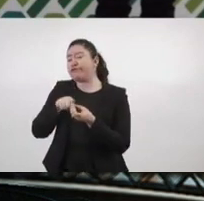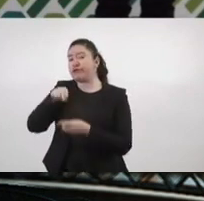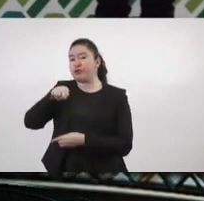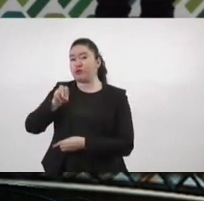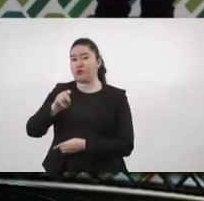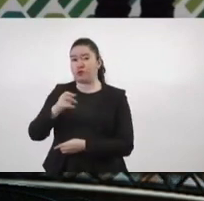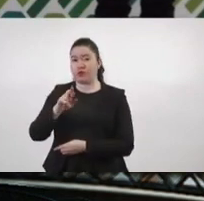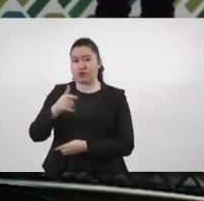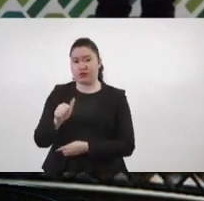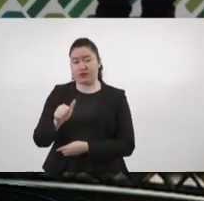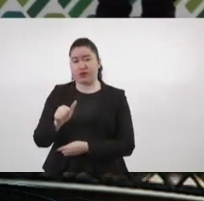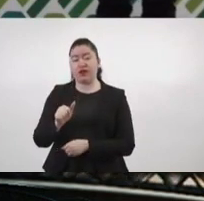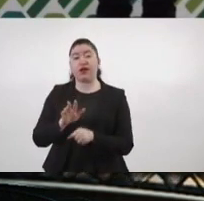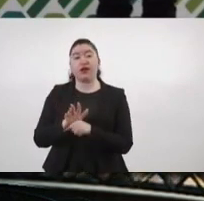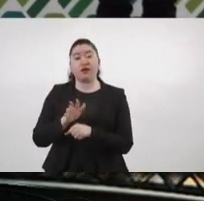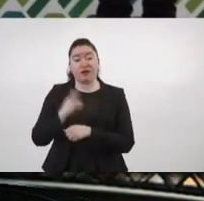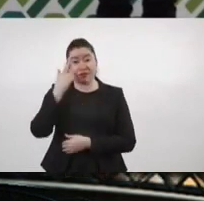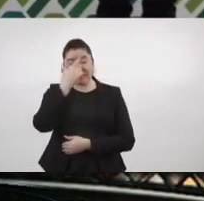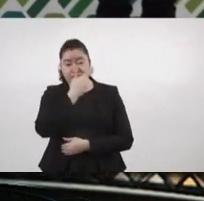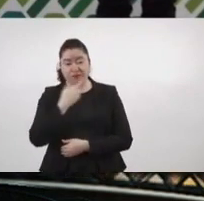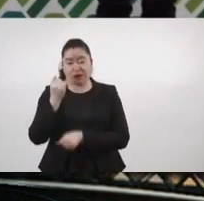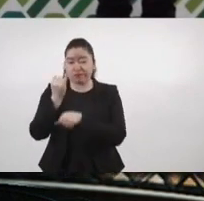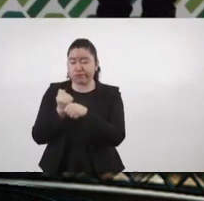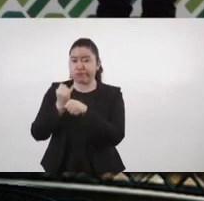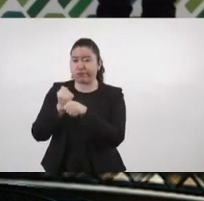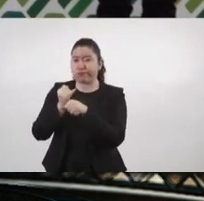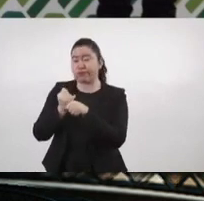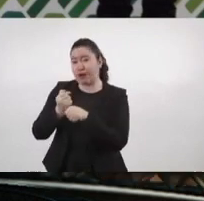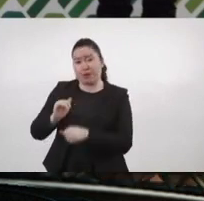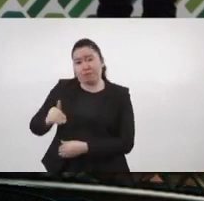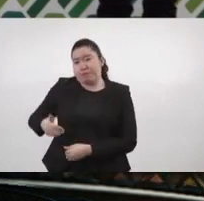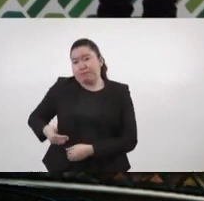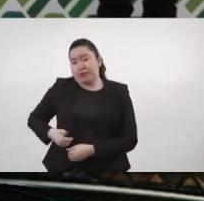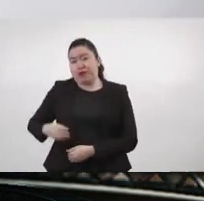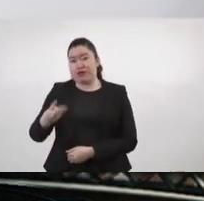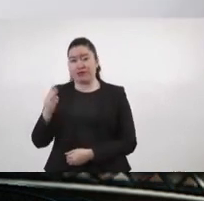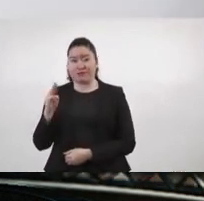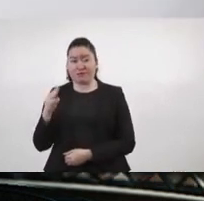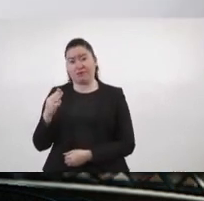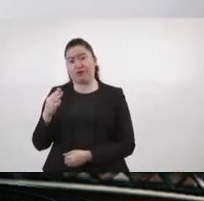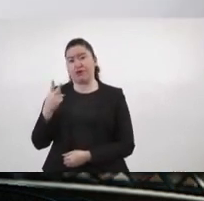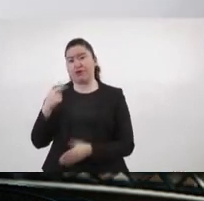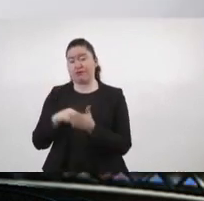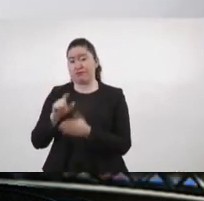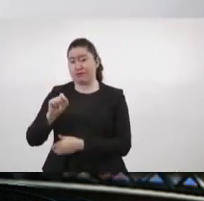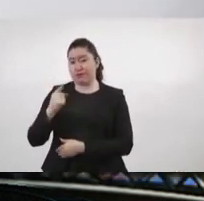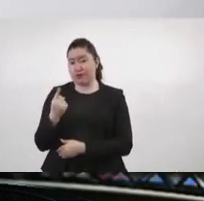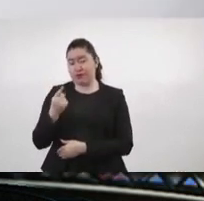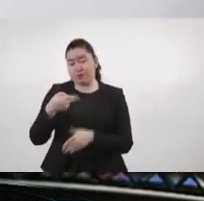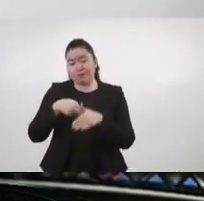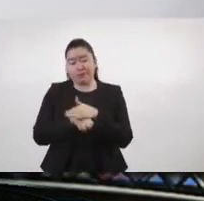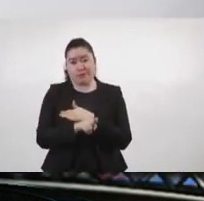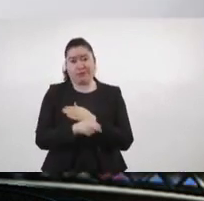con sede en Javik, Noruega, llevará a cabo el peritaje del incidente ocurrido en la noche del 3 de mayo del